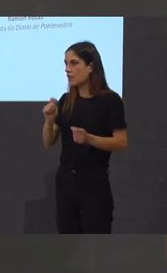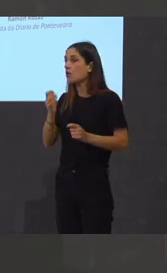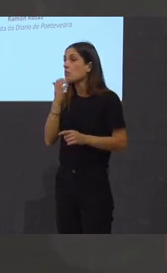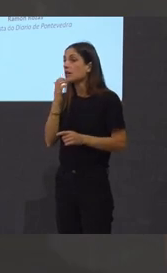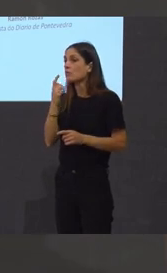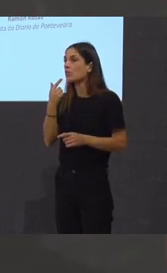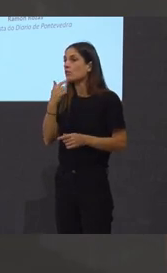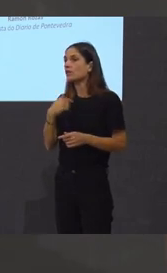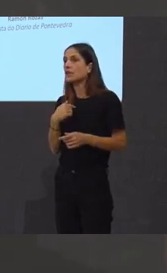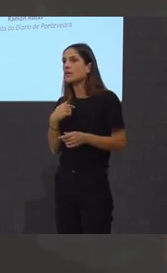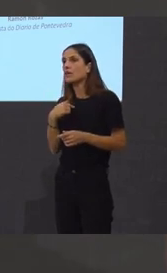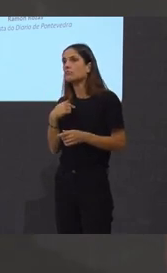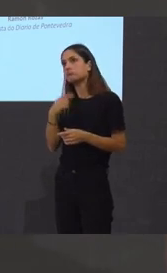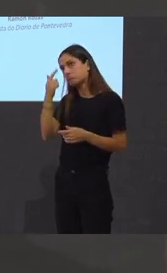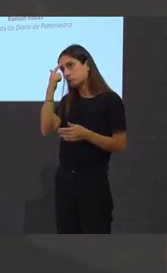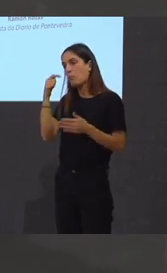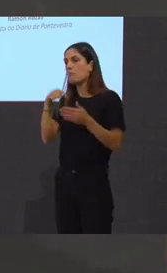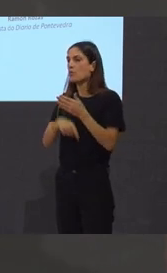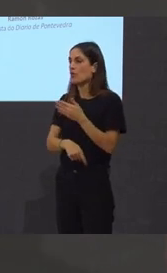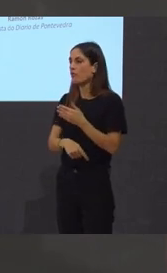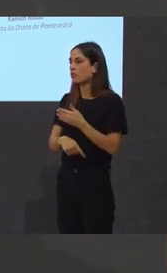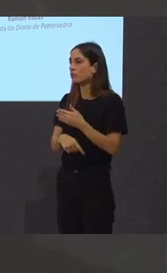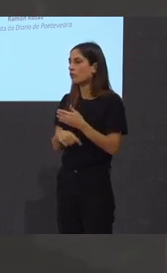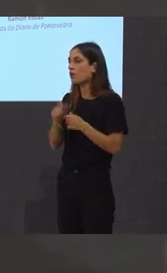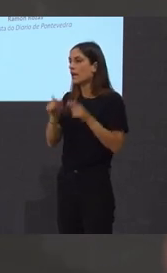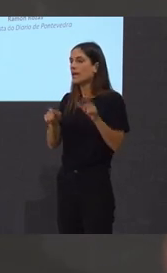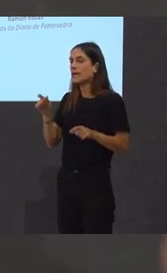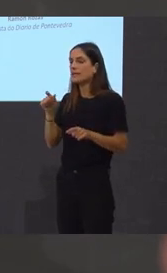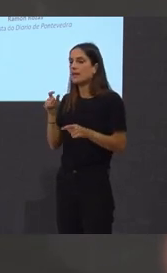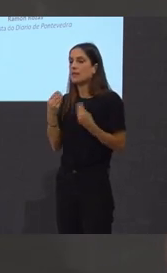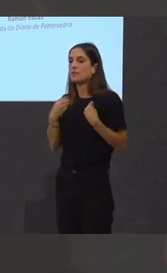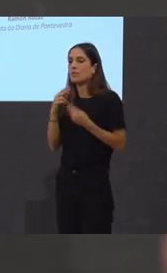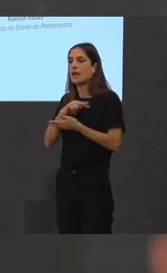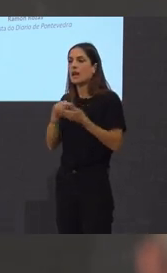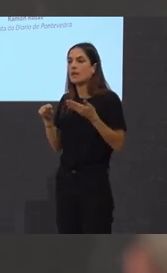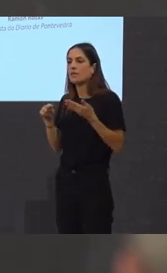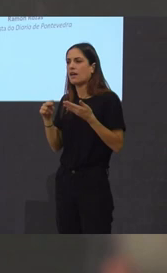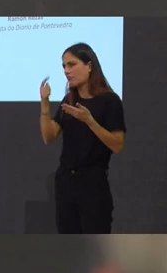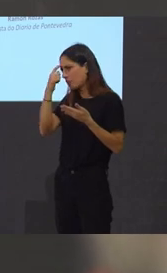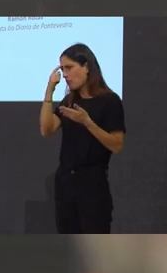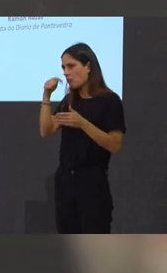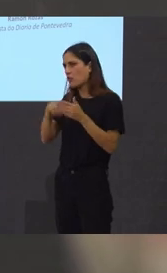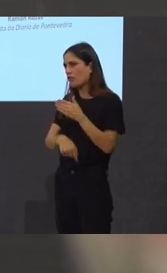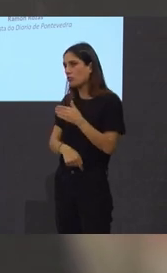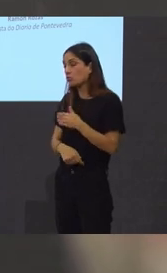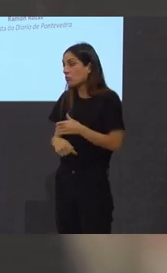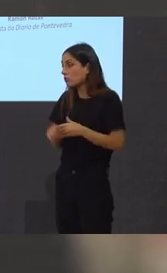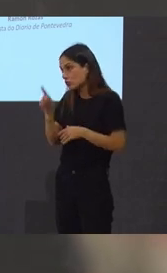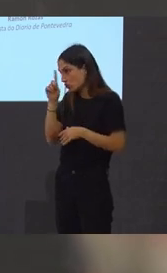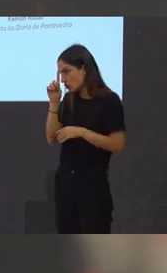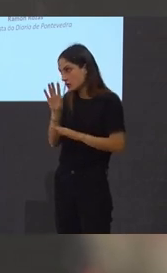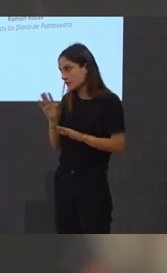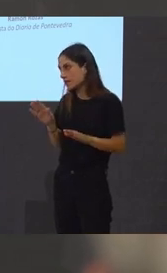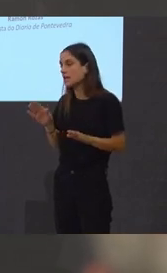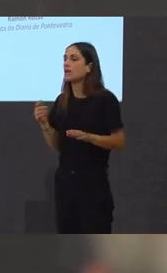Algo así. Non sei, pero eu a primeira vez que ven a Rodrigo Cuevas